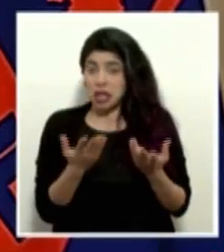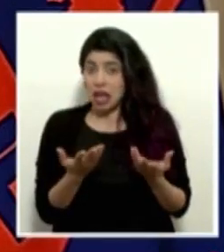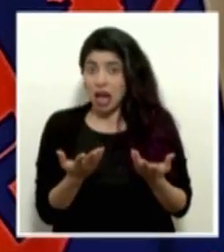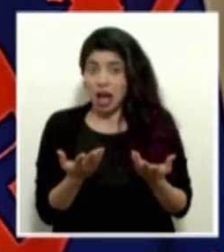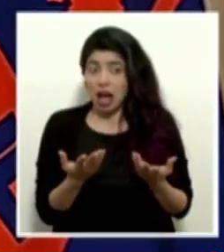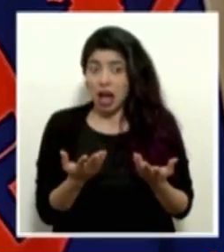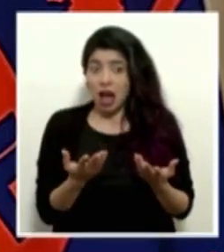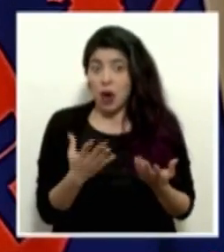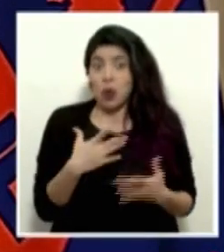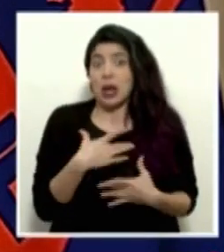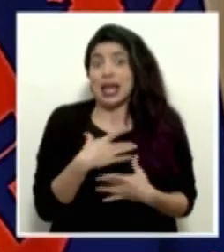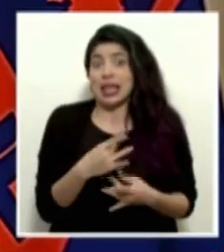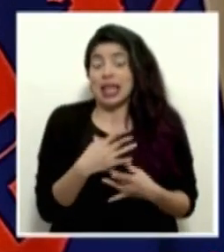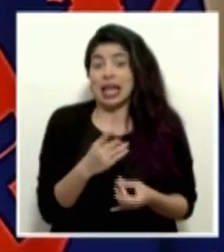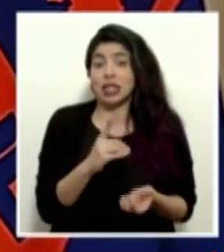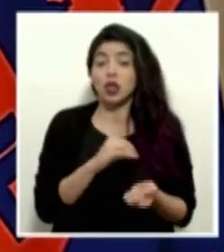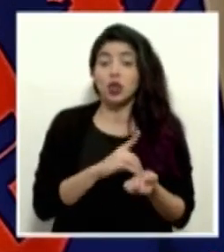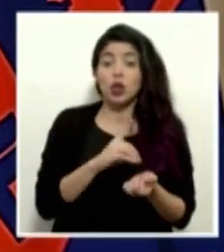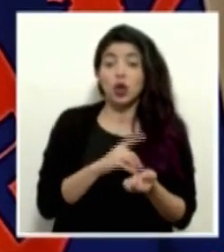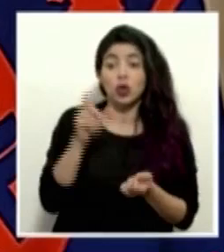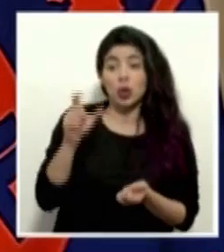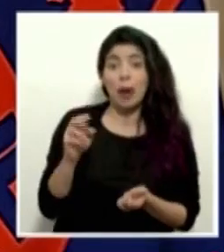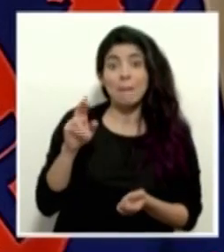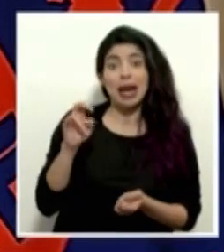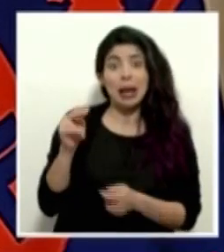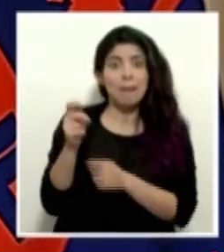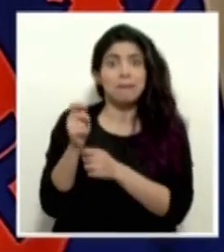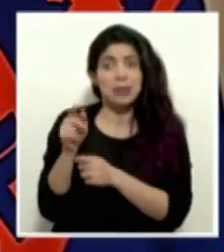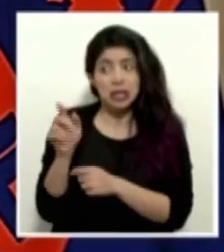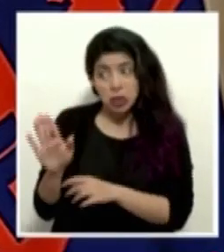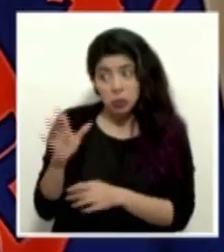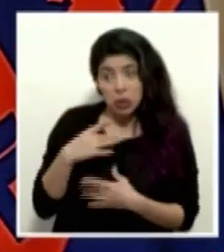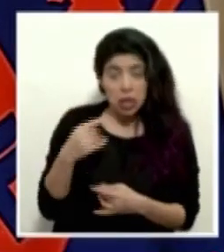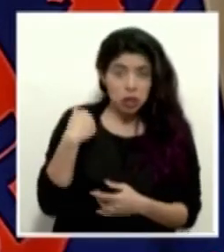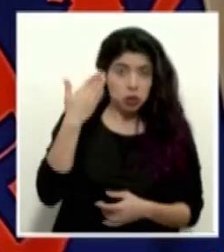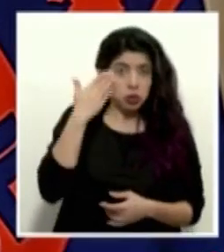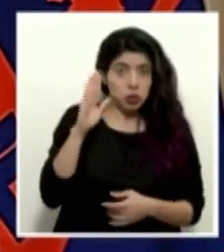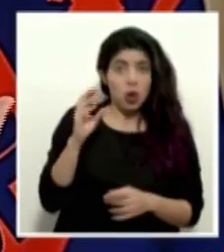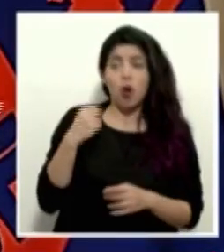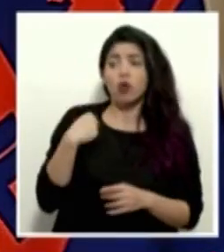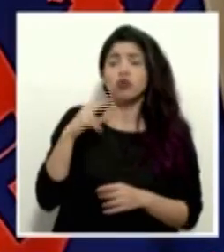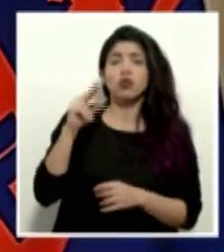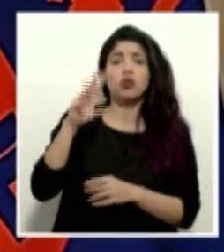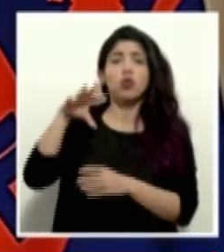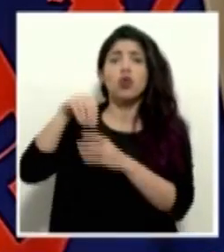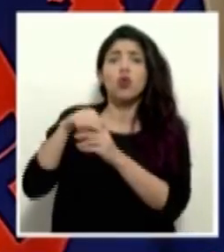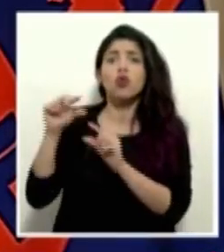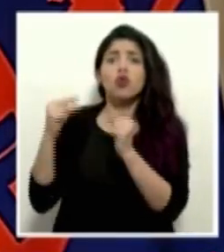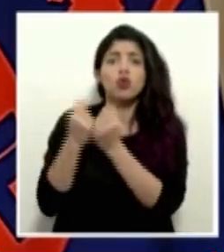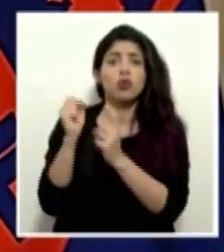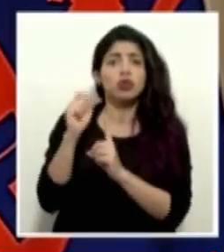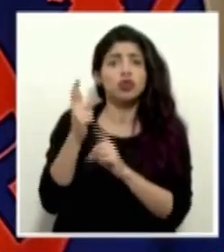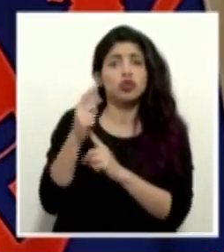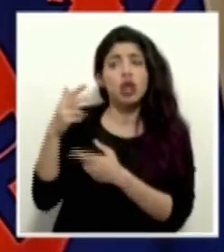el interés del doctor Marín en la pesca ni soy parte de su entorno social.